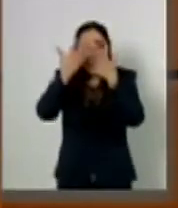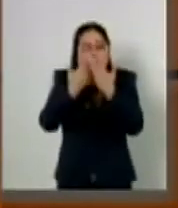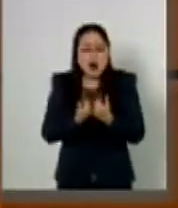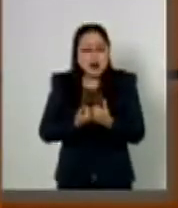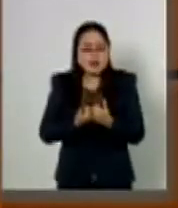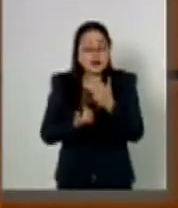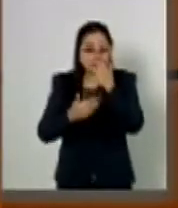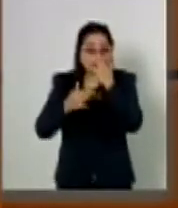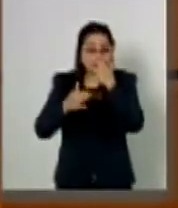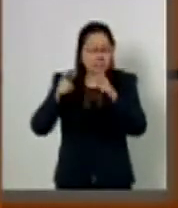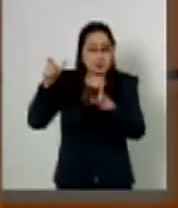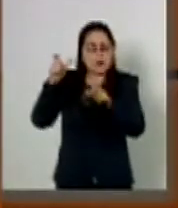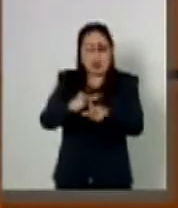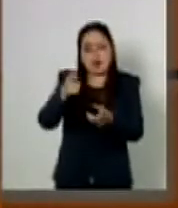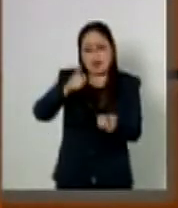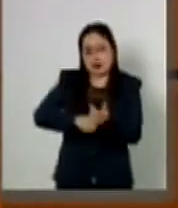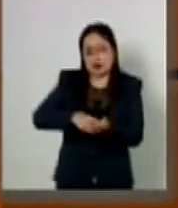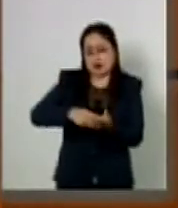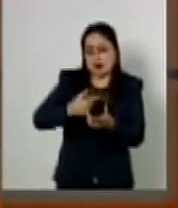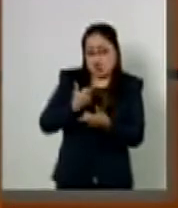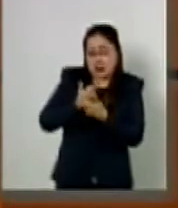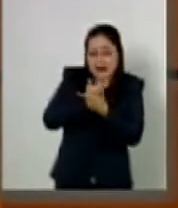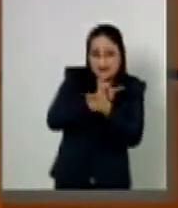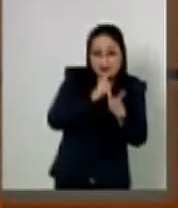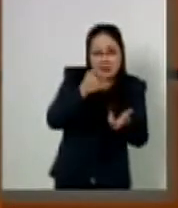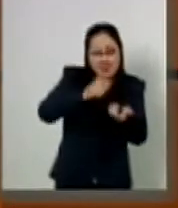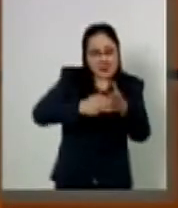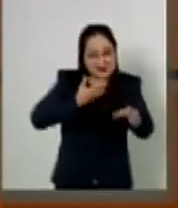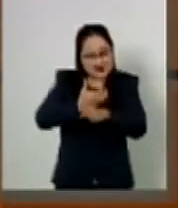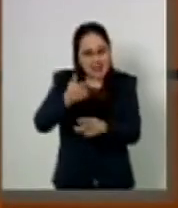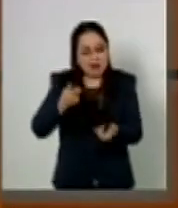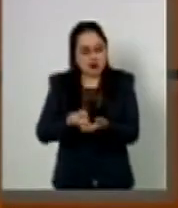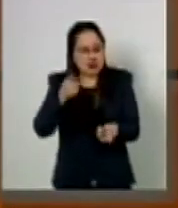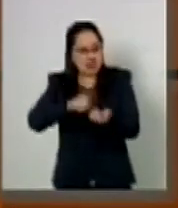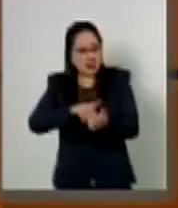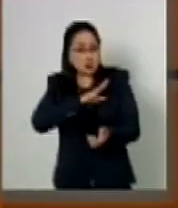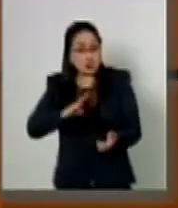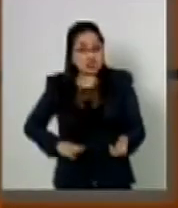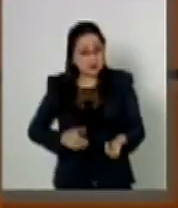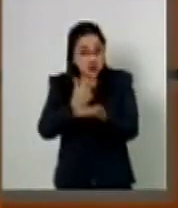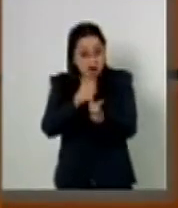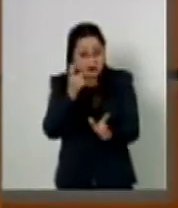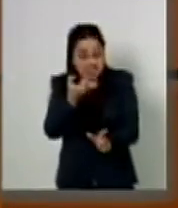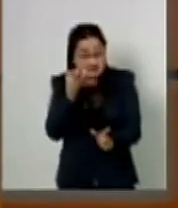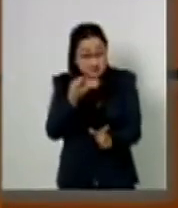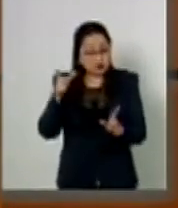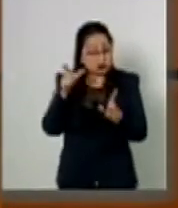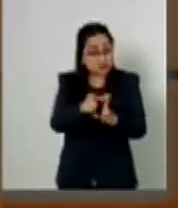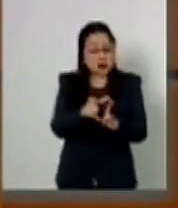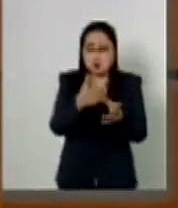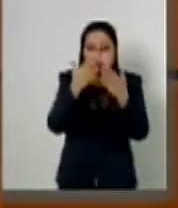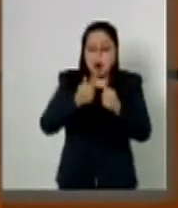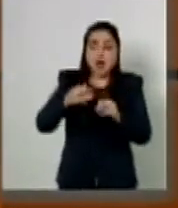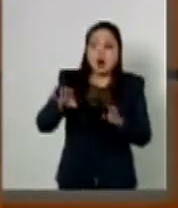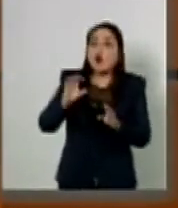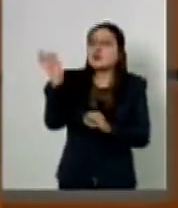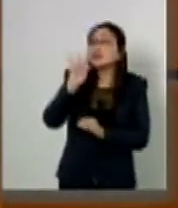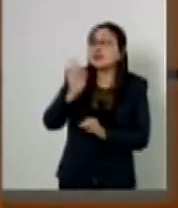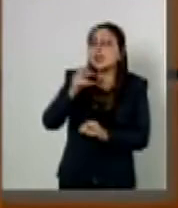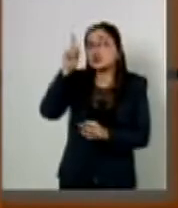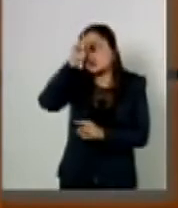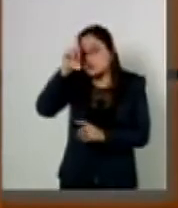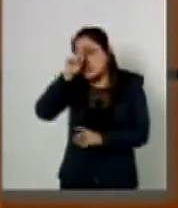salvaguarde la soberanía de los estados y la autonomía de los municipios, y sobre todo, la posibilidad de que sean analizadas y atendidas sus